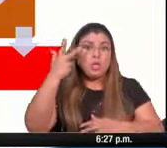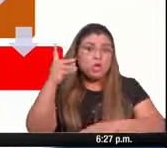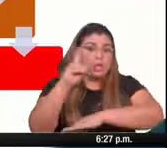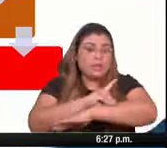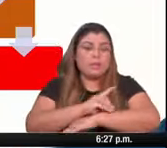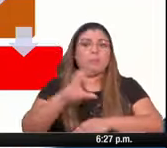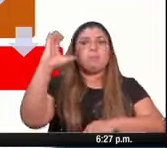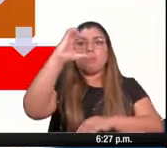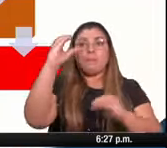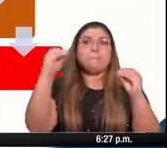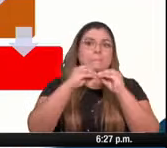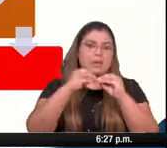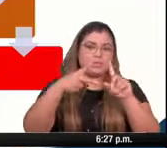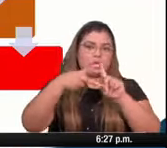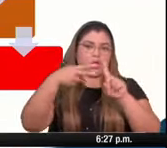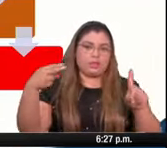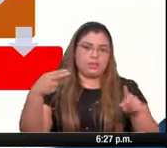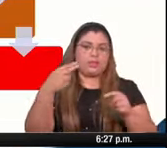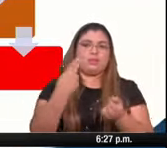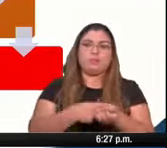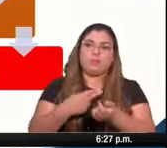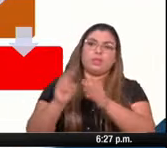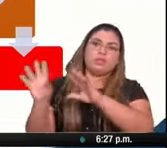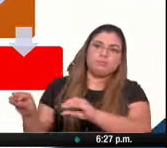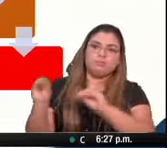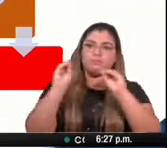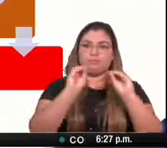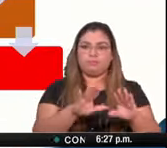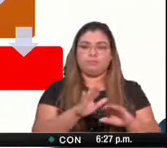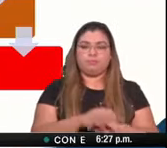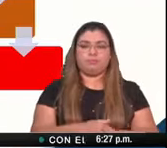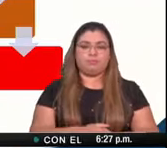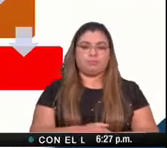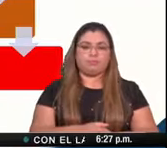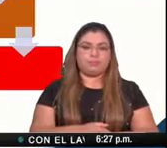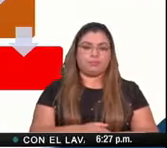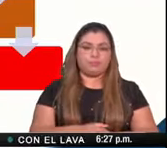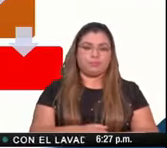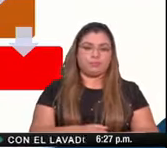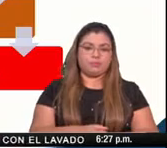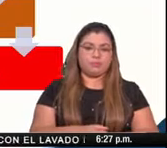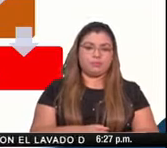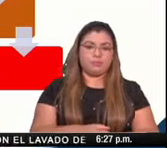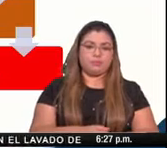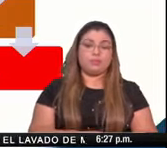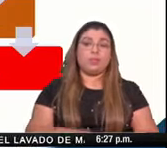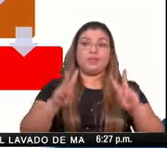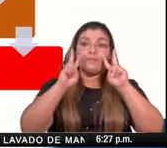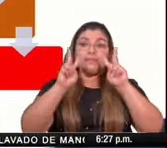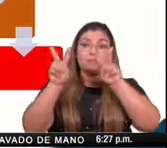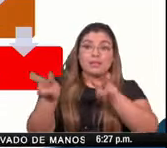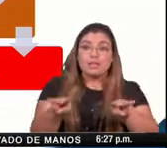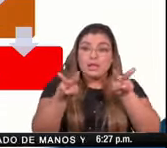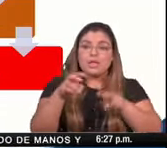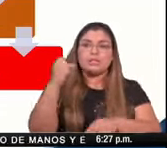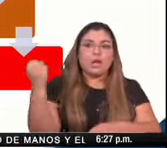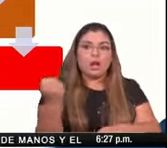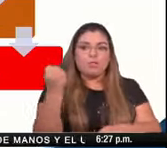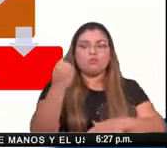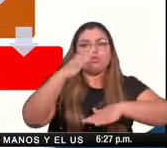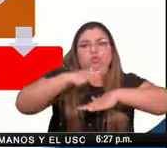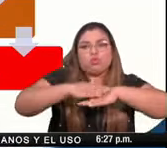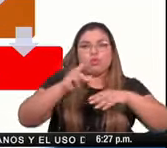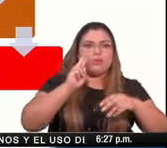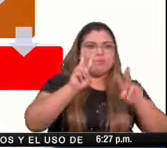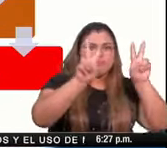albergues y hoteles ante el desborde de dos indicadores se hace vigilancia y refuerzo de la capacidad instalada